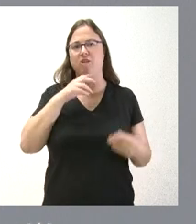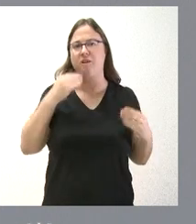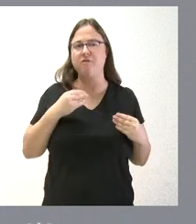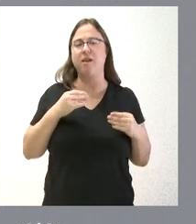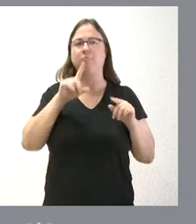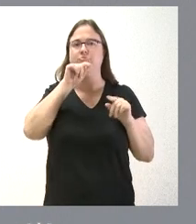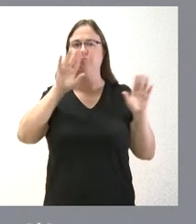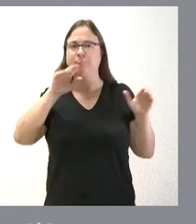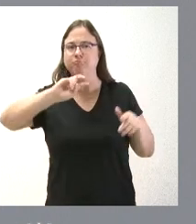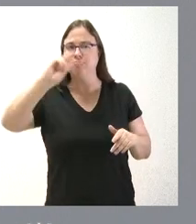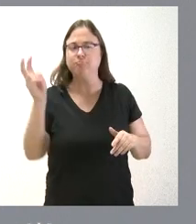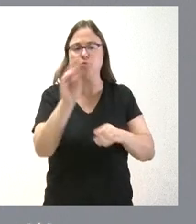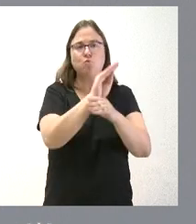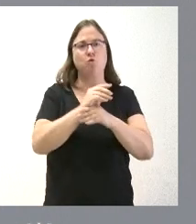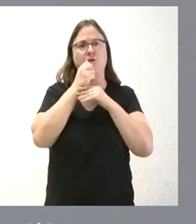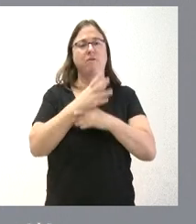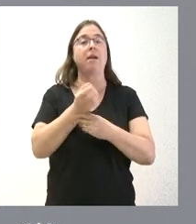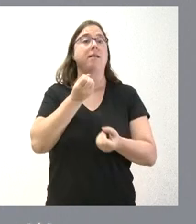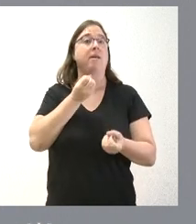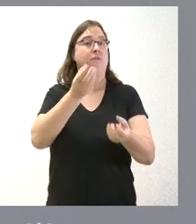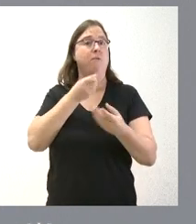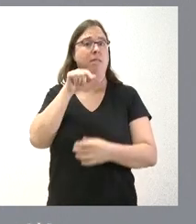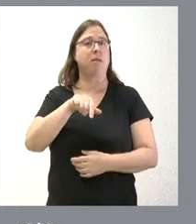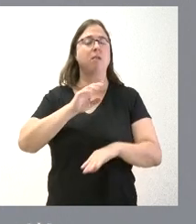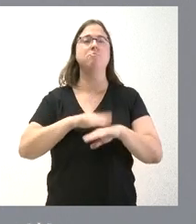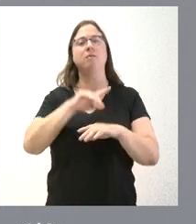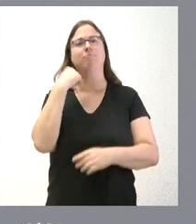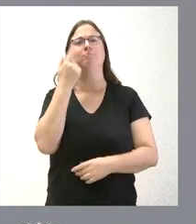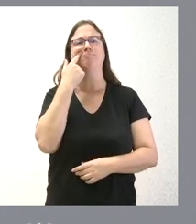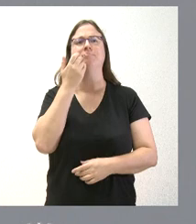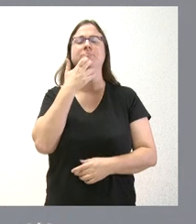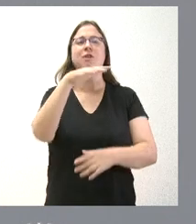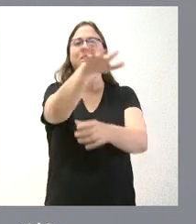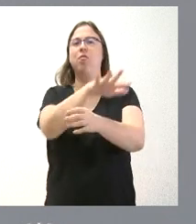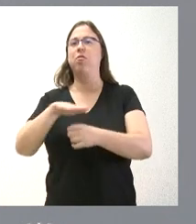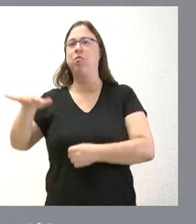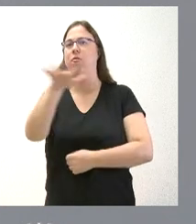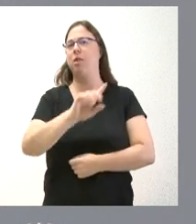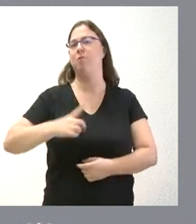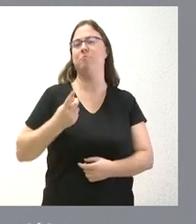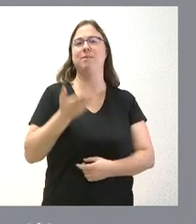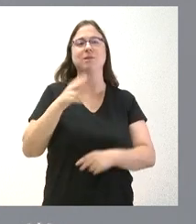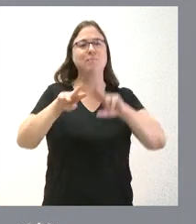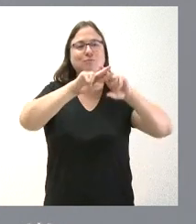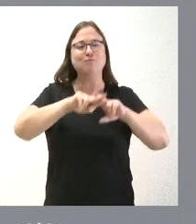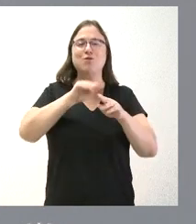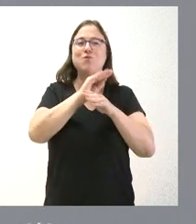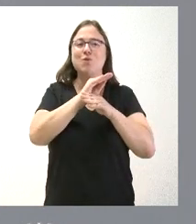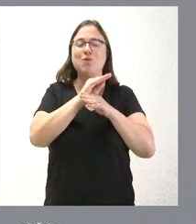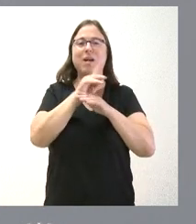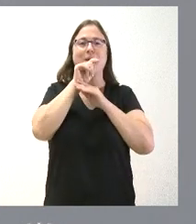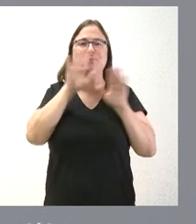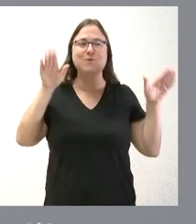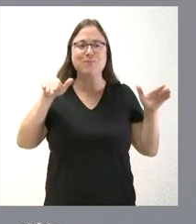hábitats. Es una información para identificar las áreas de mayor importancia para la conservación de esas aves esteparias y sus